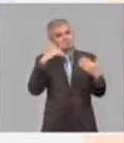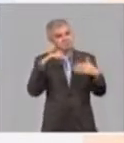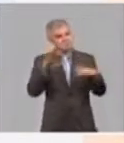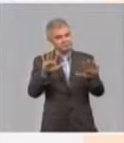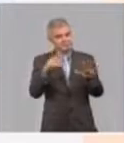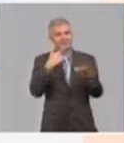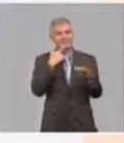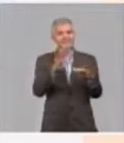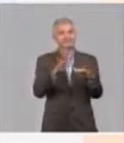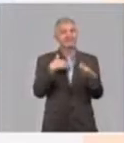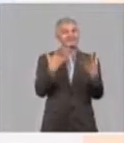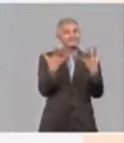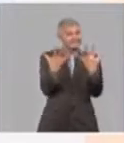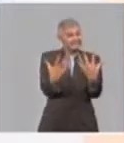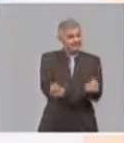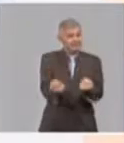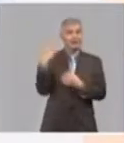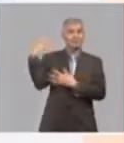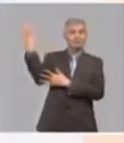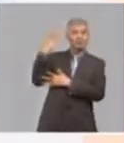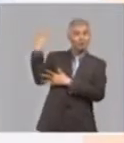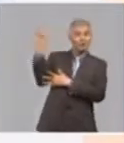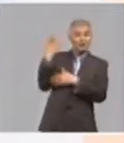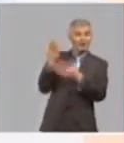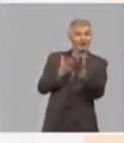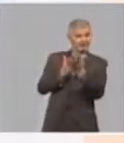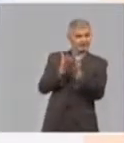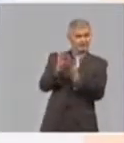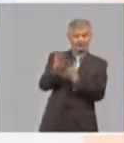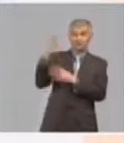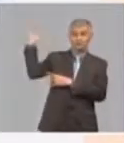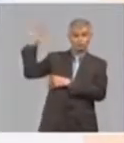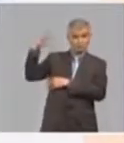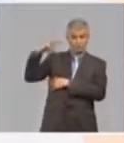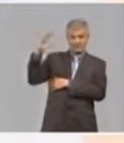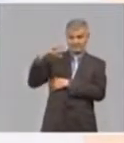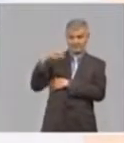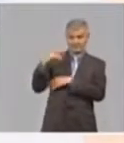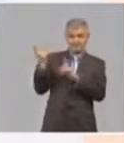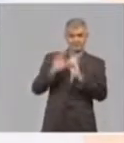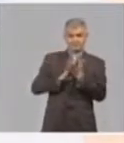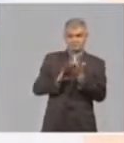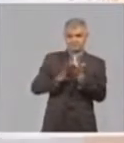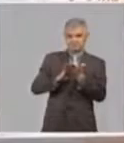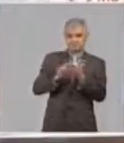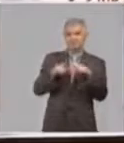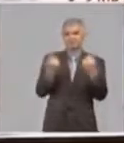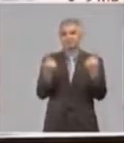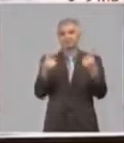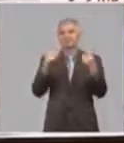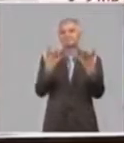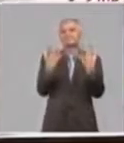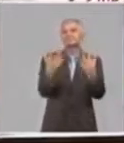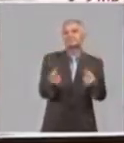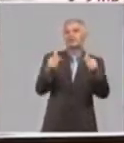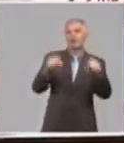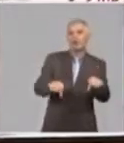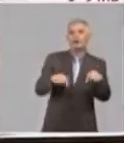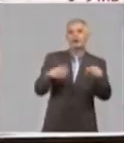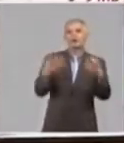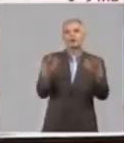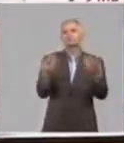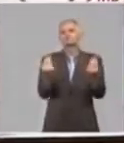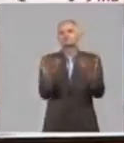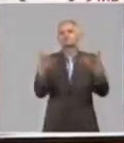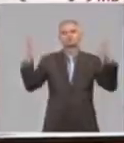la sequía meteorológica se mantenga, porque no es posible lograr un cambio a partir de la sequía que hay ahora, por mucha lluvia que